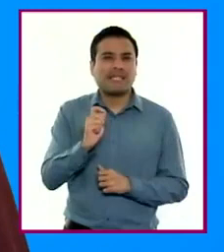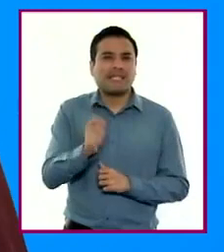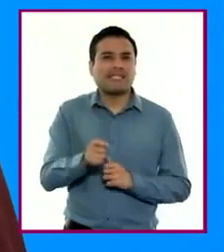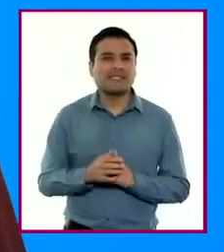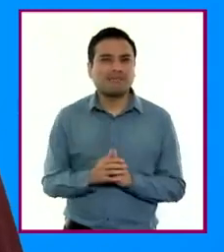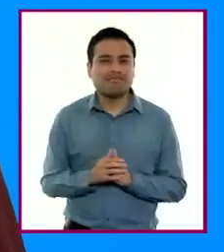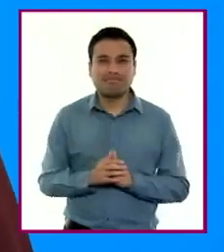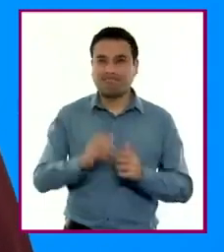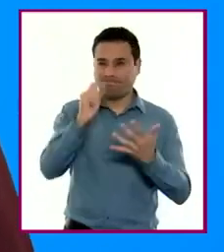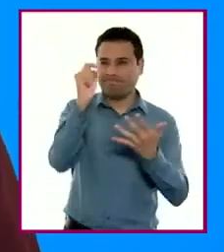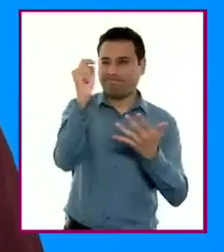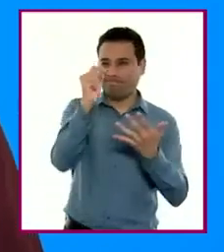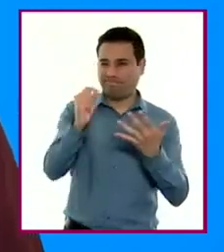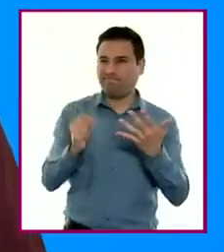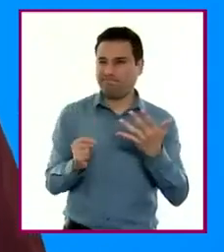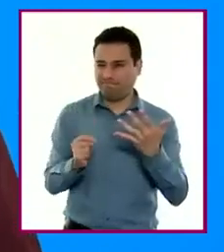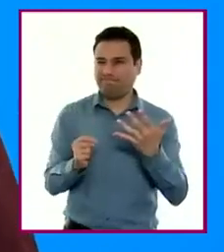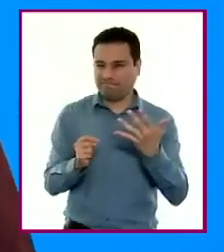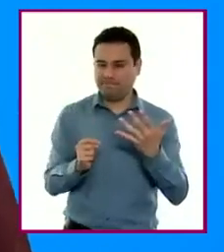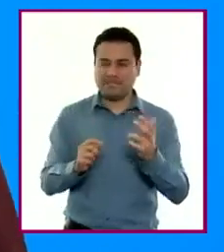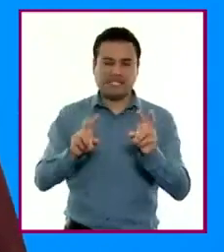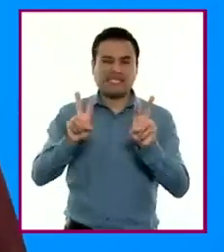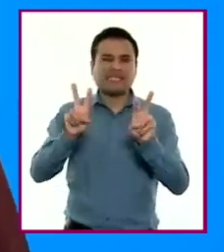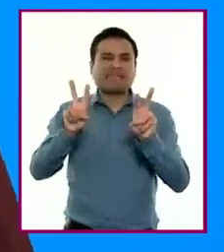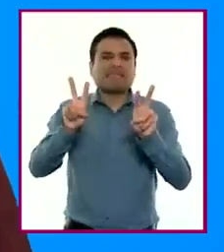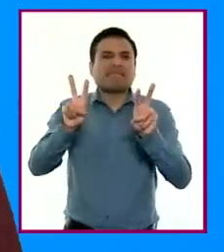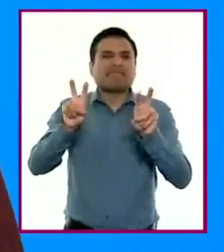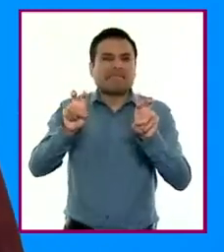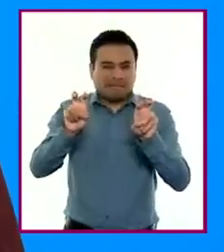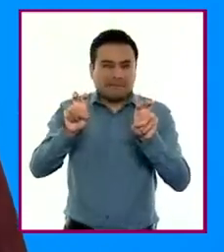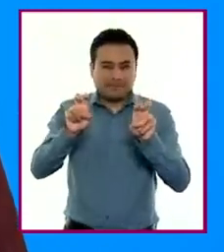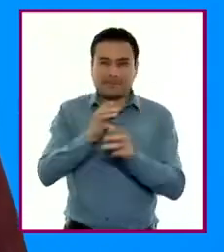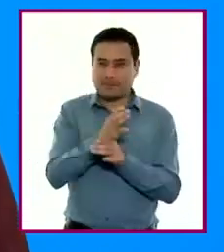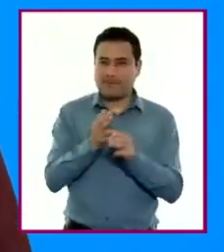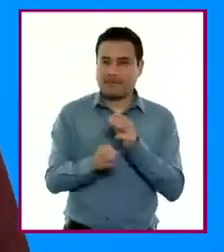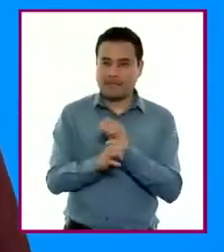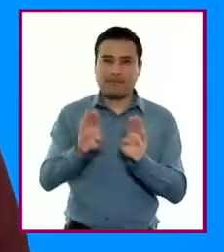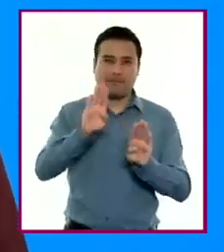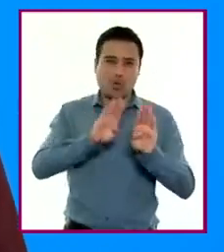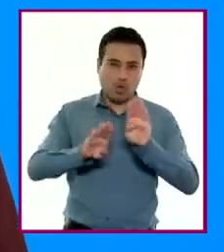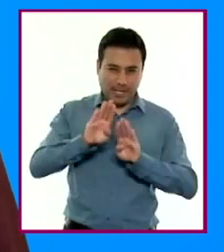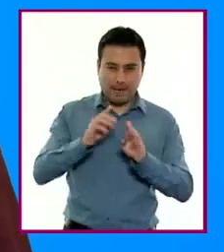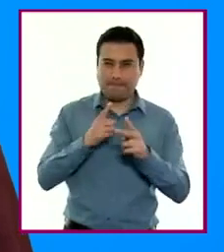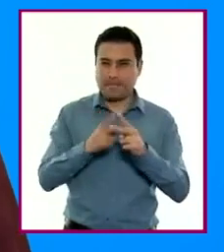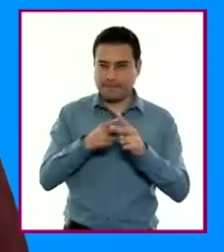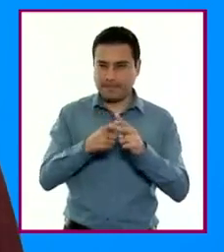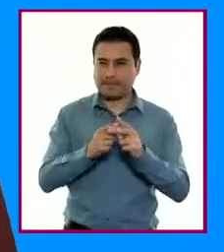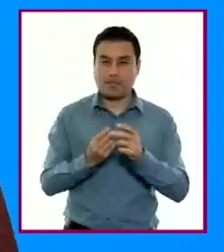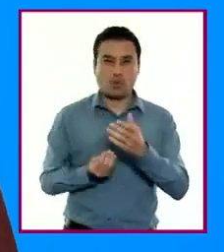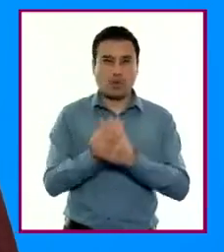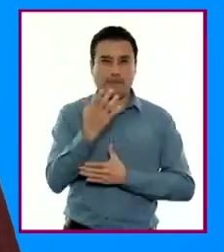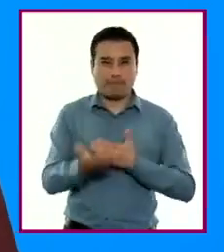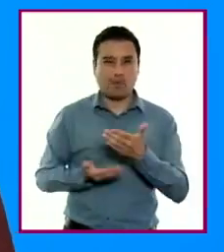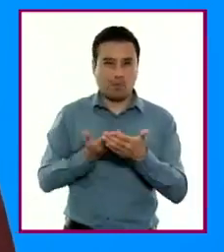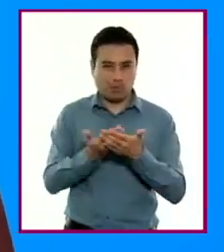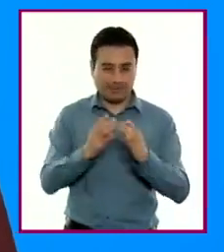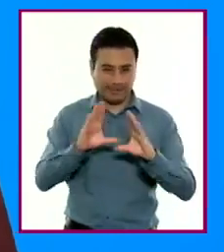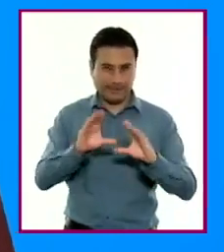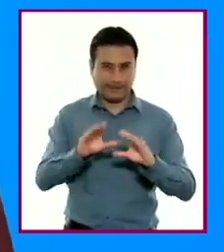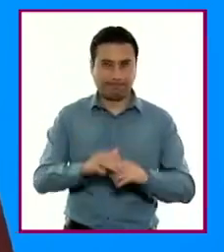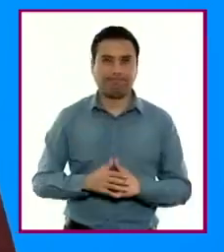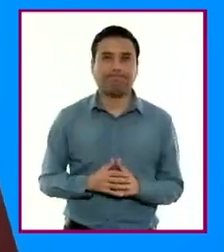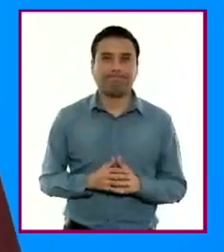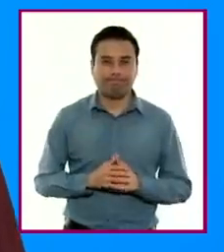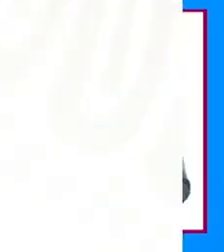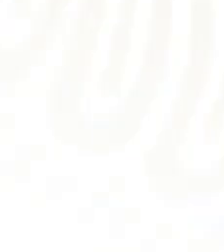algunos aspectos referentes al tratamiento del campo, particularmente de las asignaturas de biología y matemáticas de la nueva propuesta